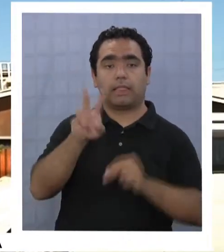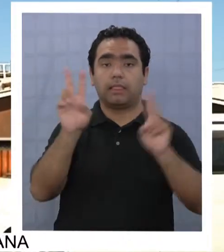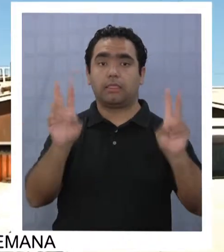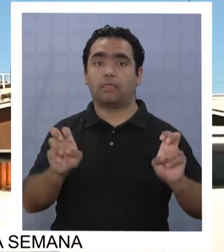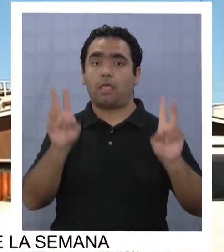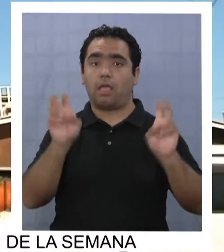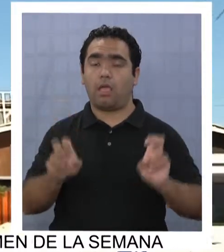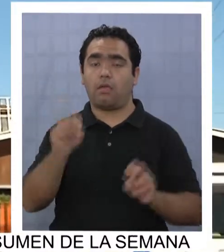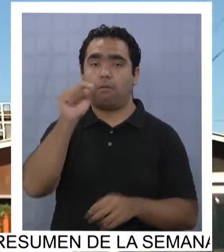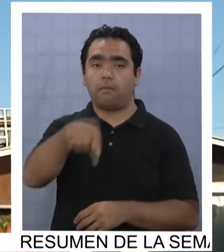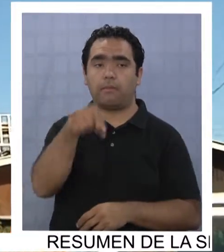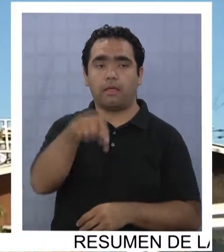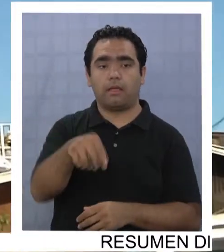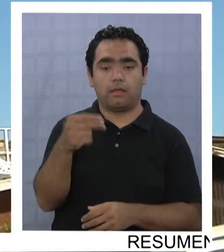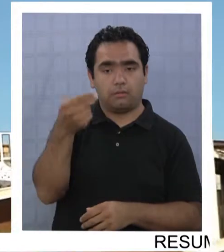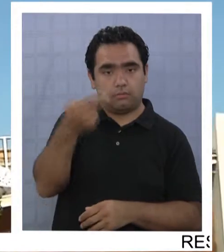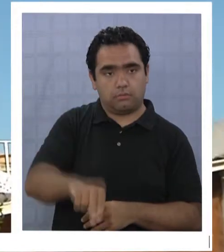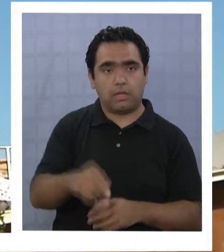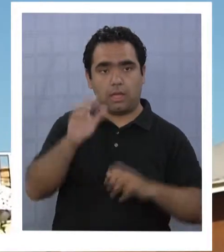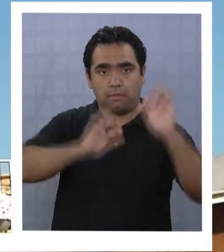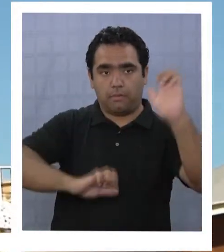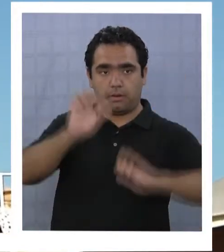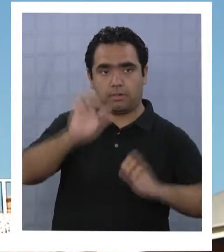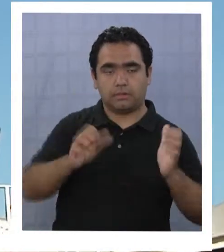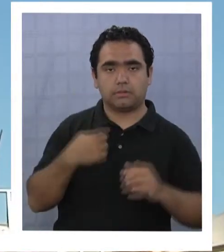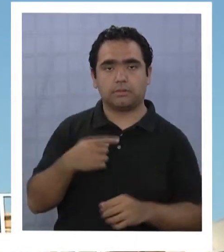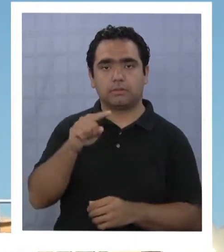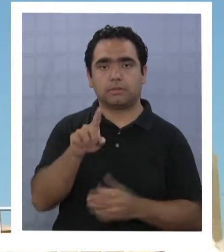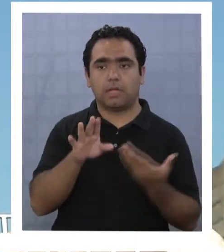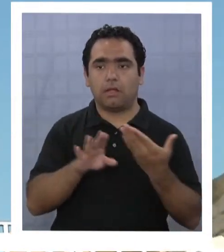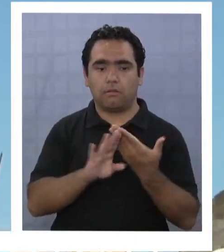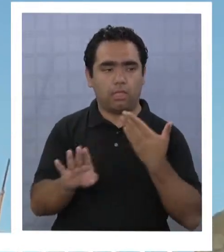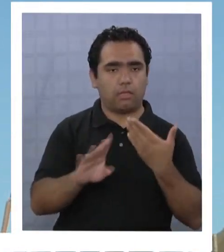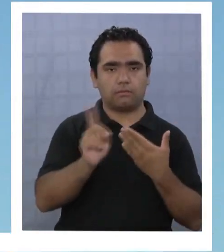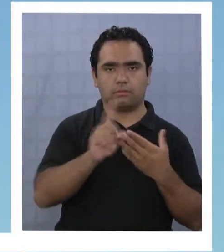los realizadores y productores locales no se quieren quedar por fuera.